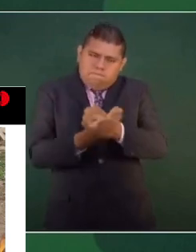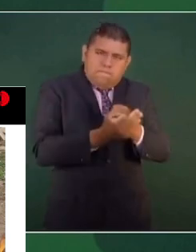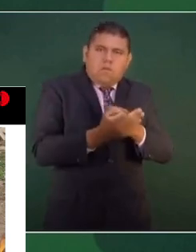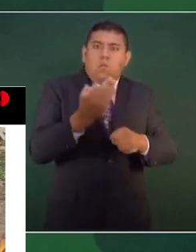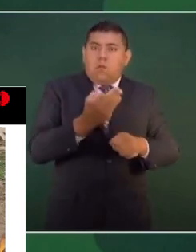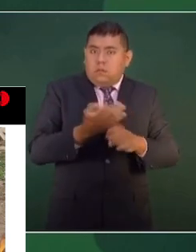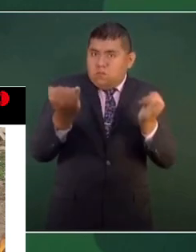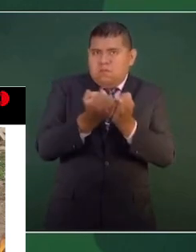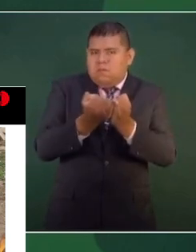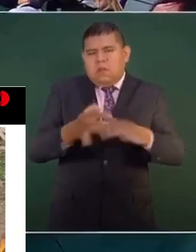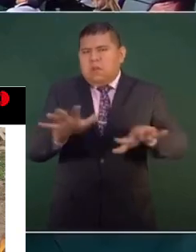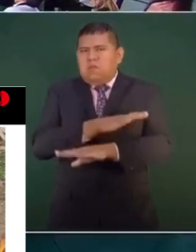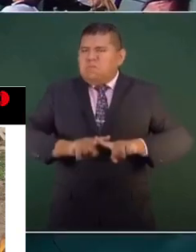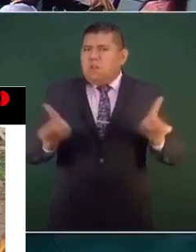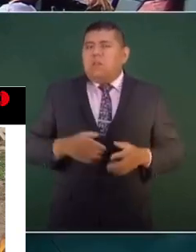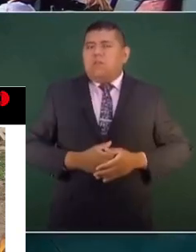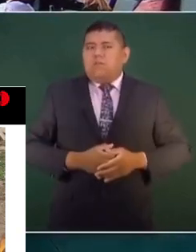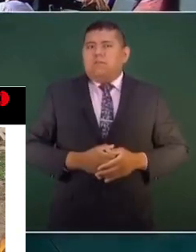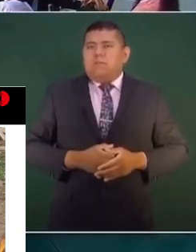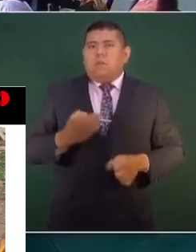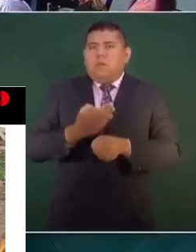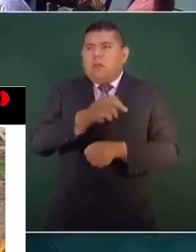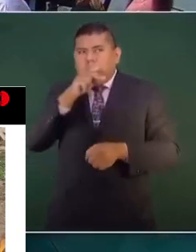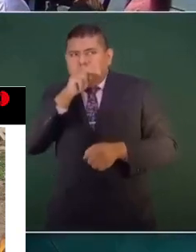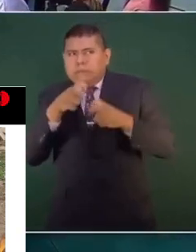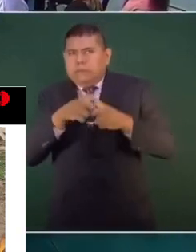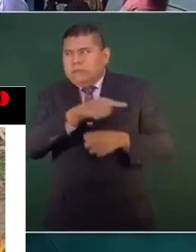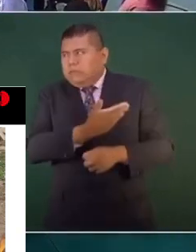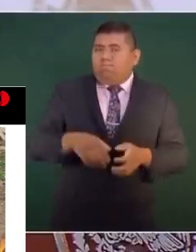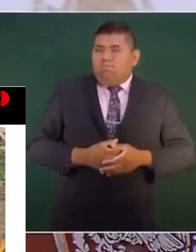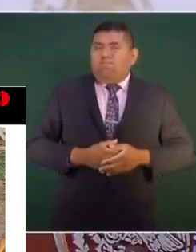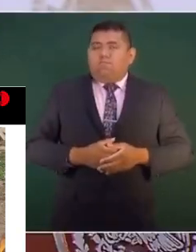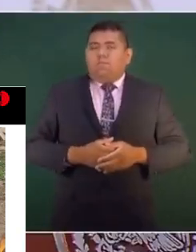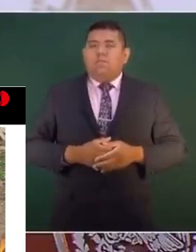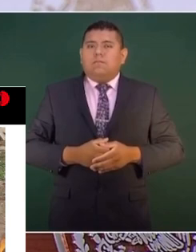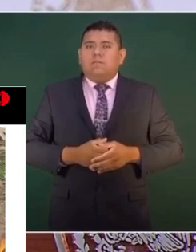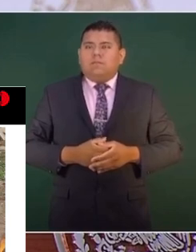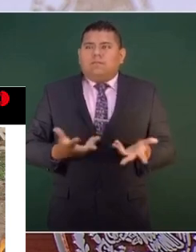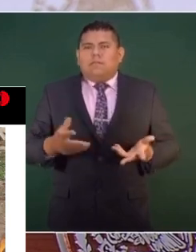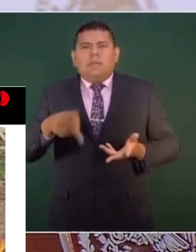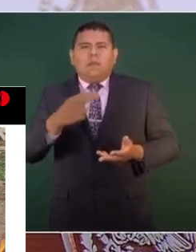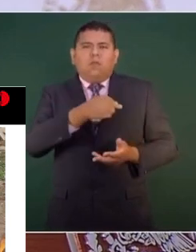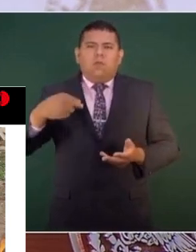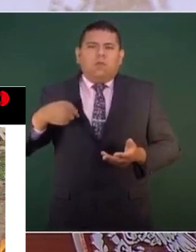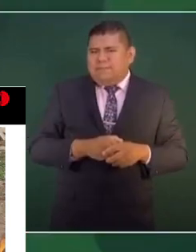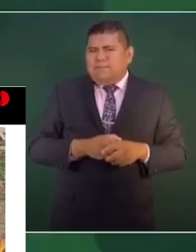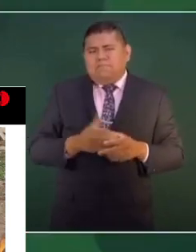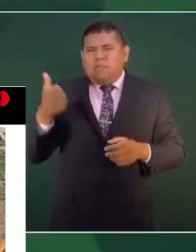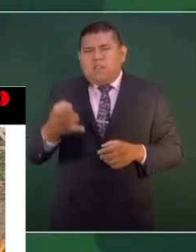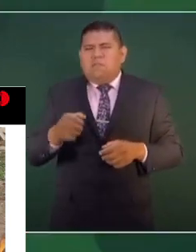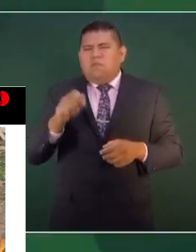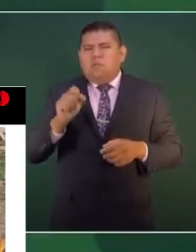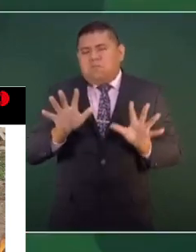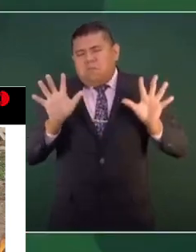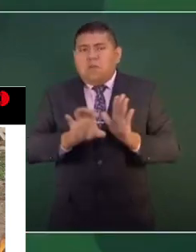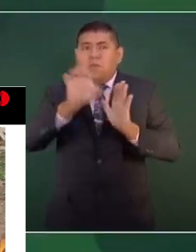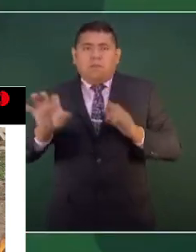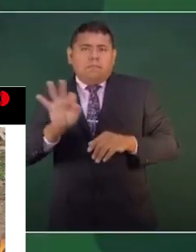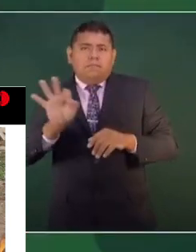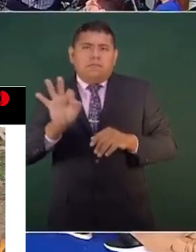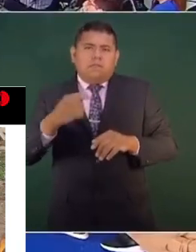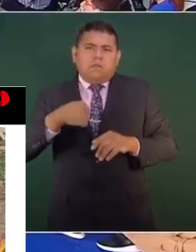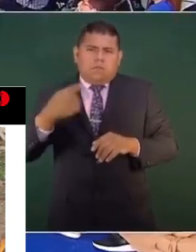muy nerviosos, descompuestos. Pero sí, vamos avanzando. Nada más, porque